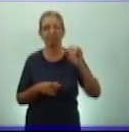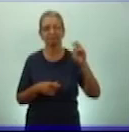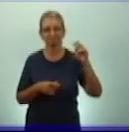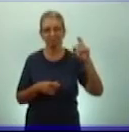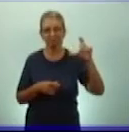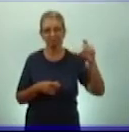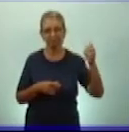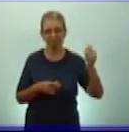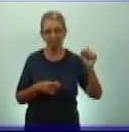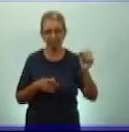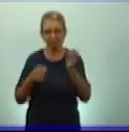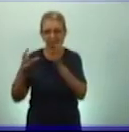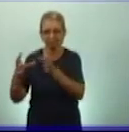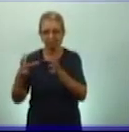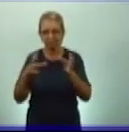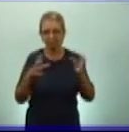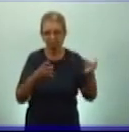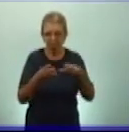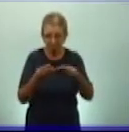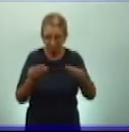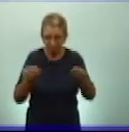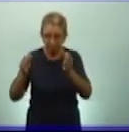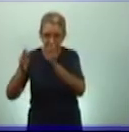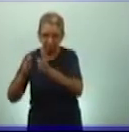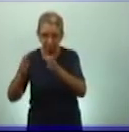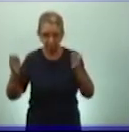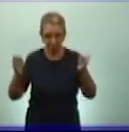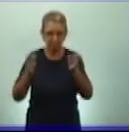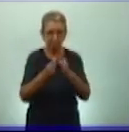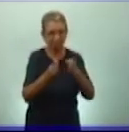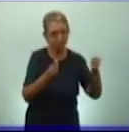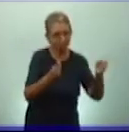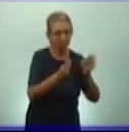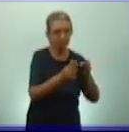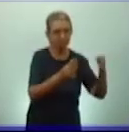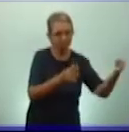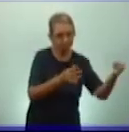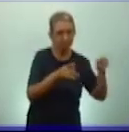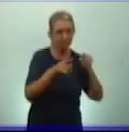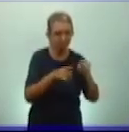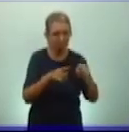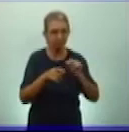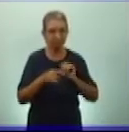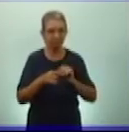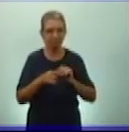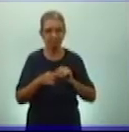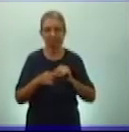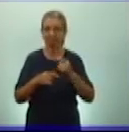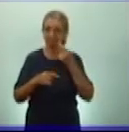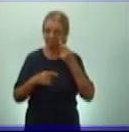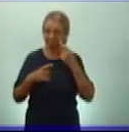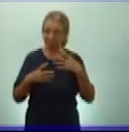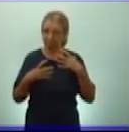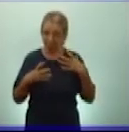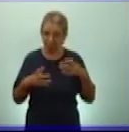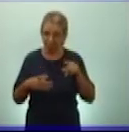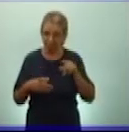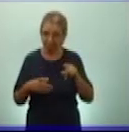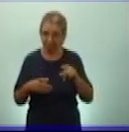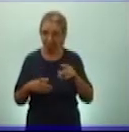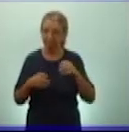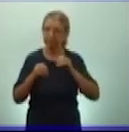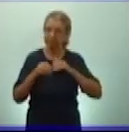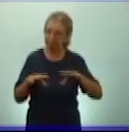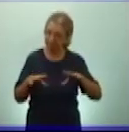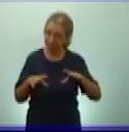partes. Yo quiero que vayan observando esa lámina, porque esas partes, además, es un elemento importante que yo quiero que a usted le quede claro